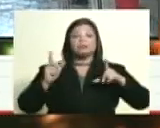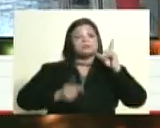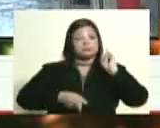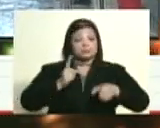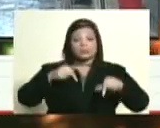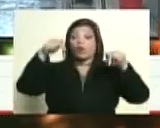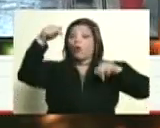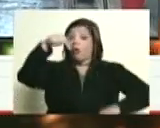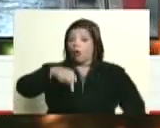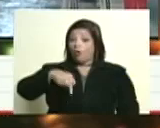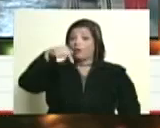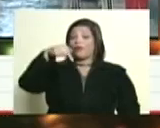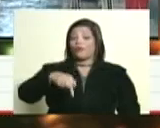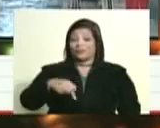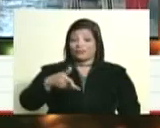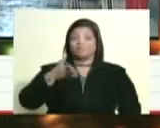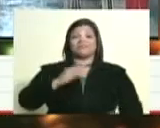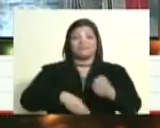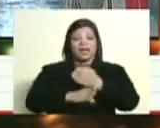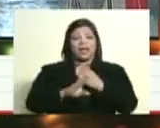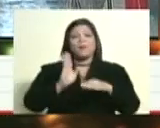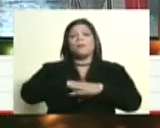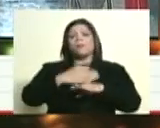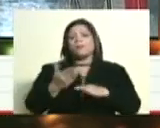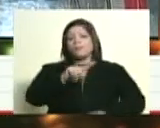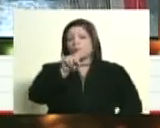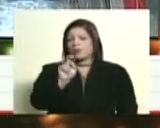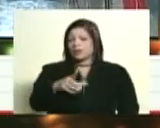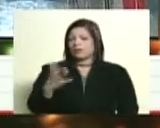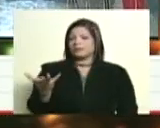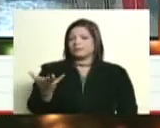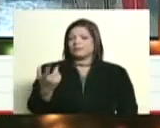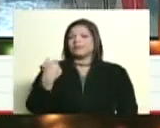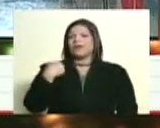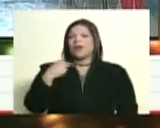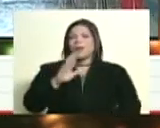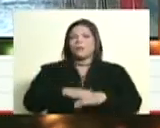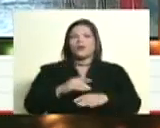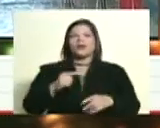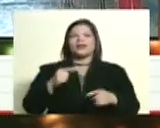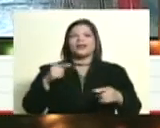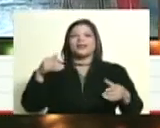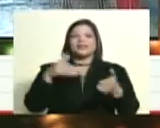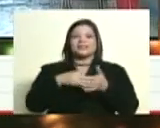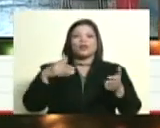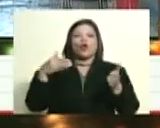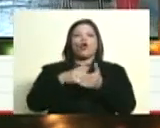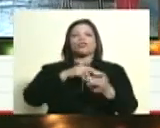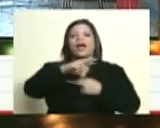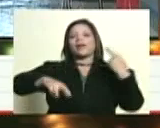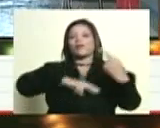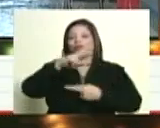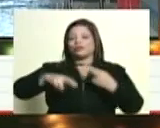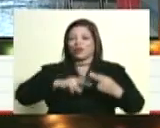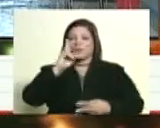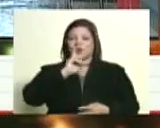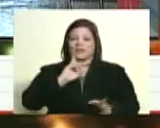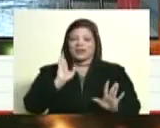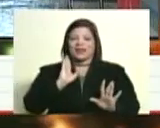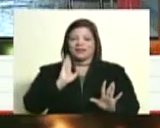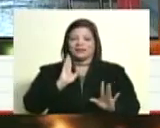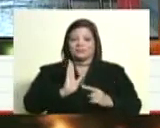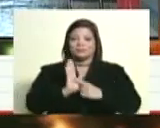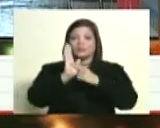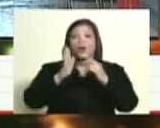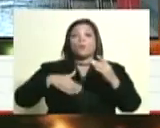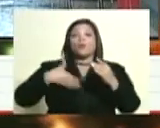hoy para descalificarlo ¿por qué? bueno porque tienen que darle con todo a la revolución bolivariana que es la referencia y la